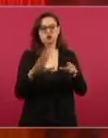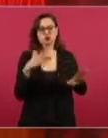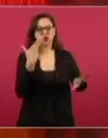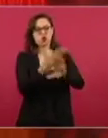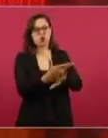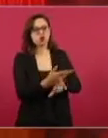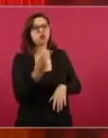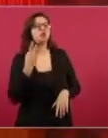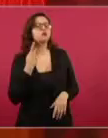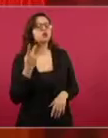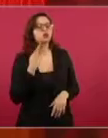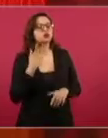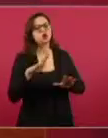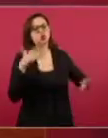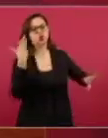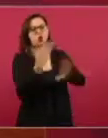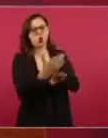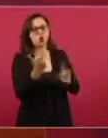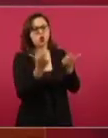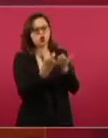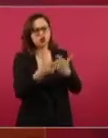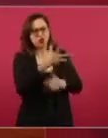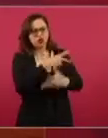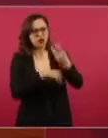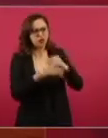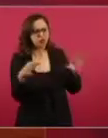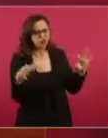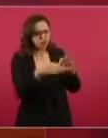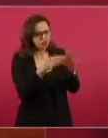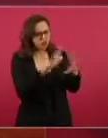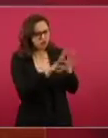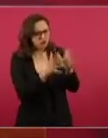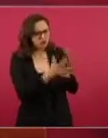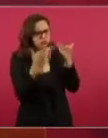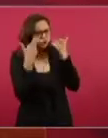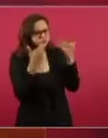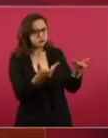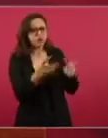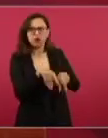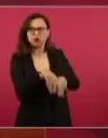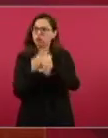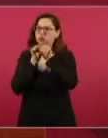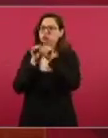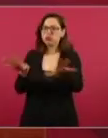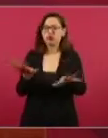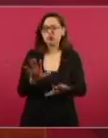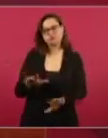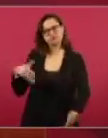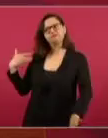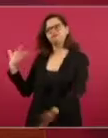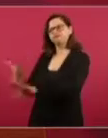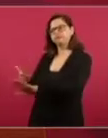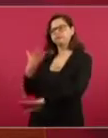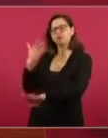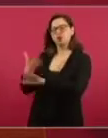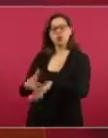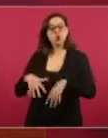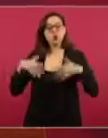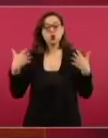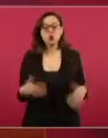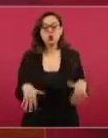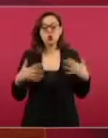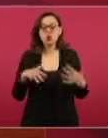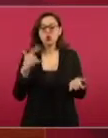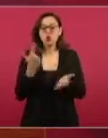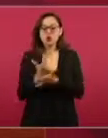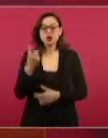económico que imperaba hasta hace tres años. La esa prostración terminó perjudicando a los trabajadores de